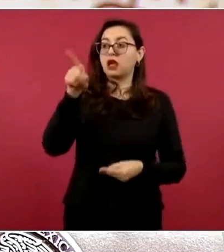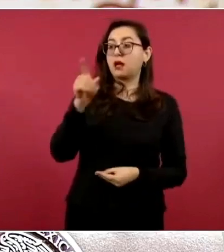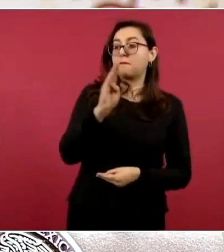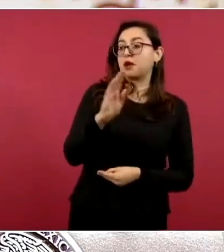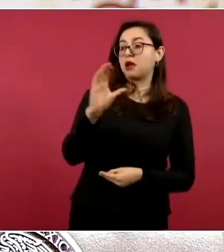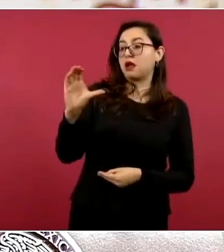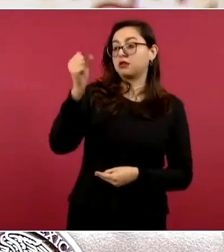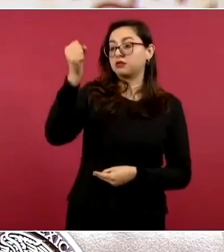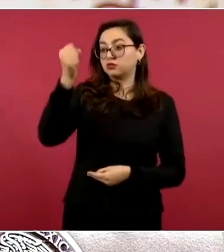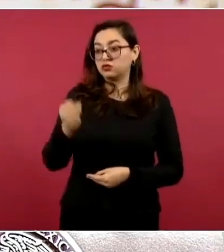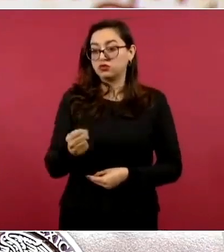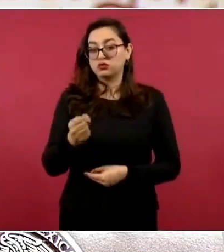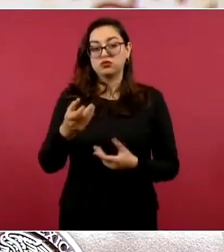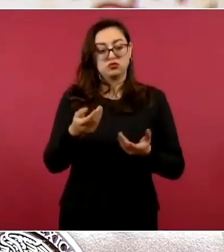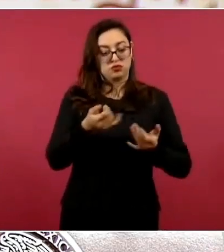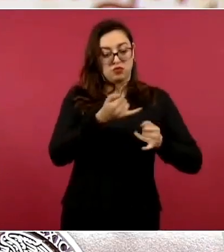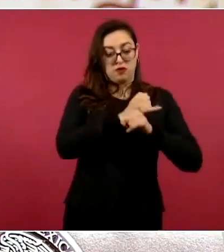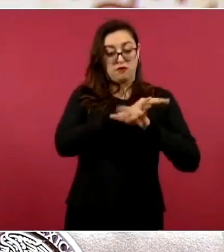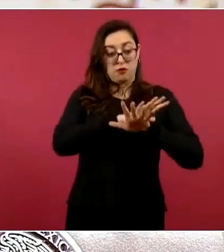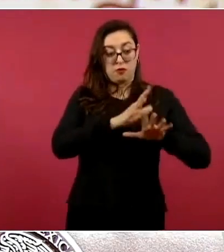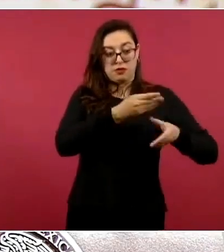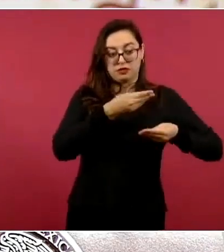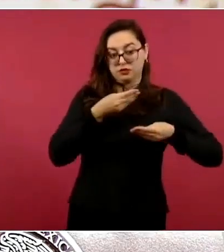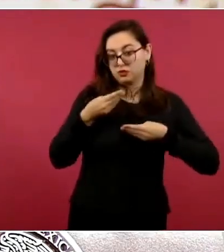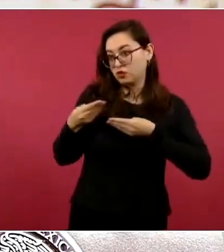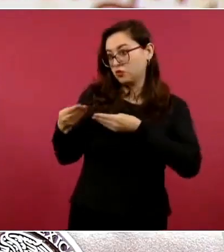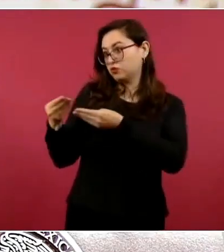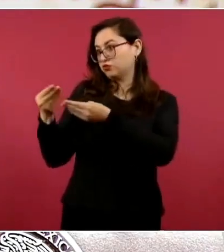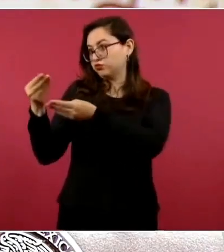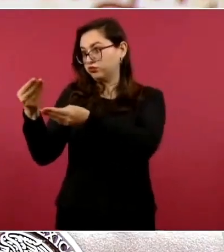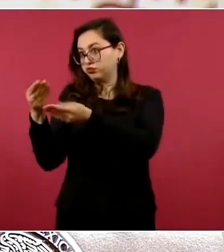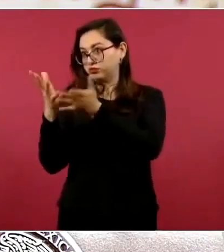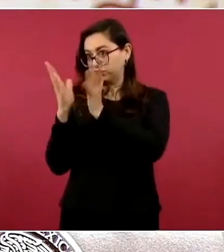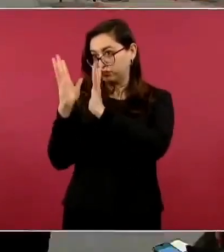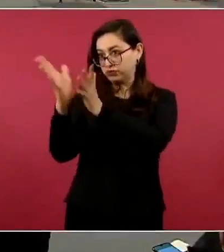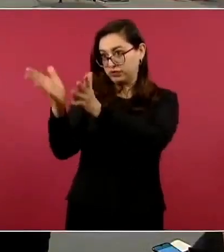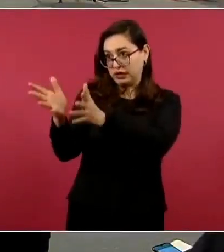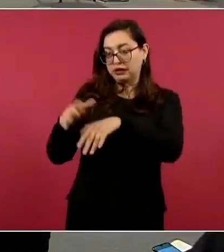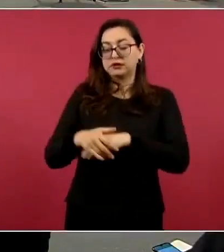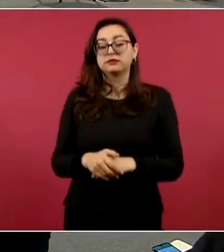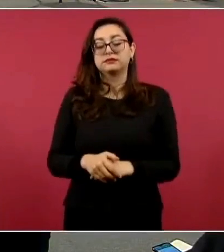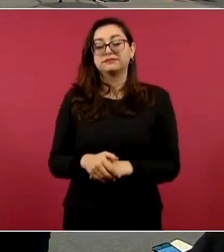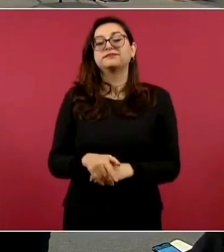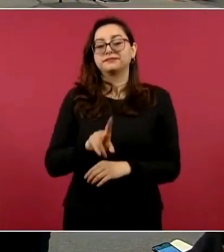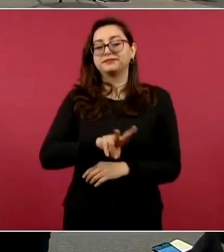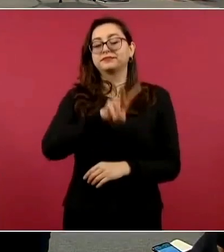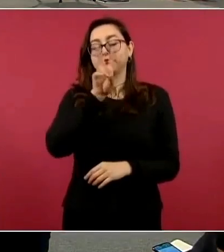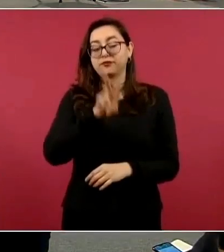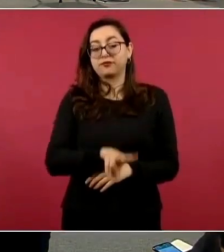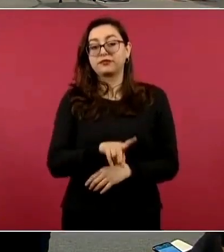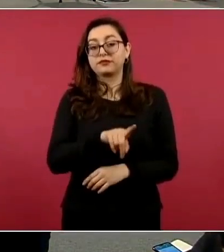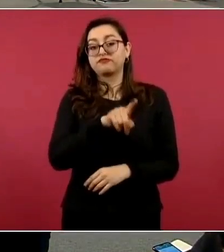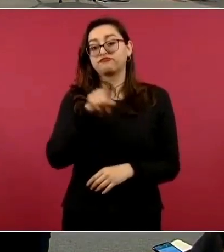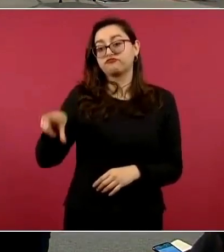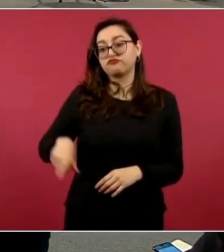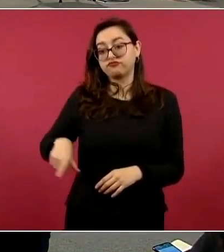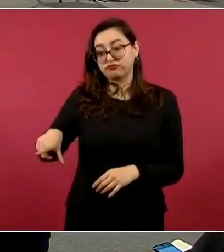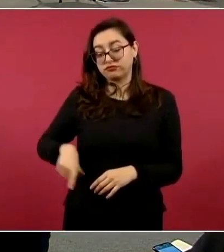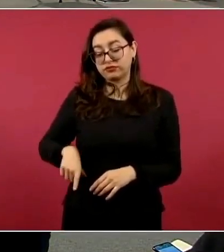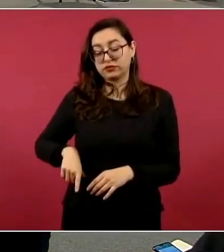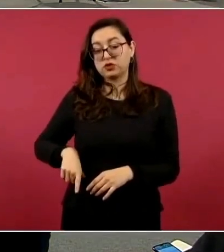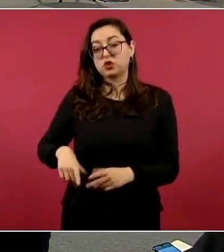se trata de un asunto entre un particular que es funcionario público y un